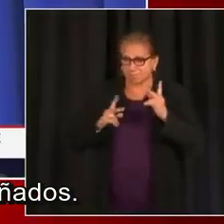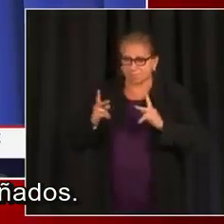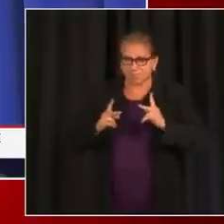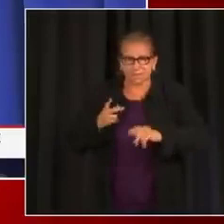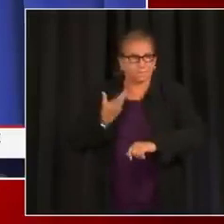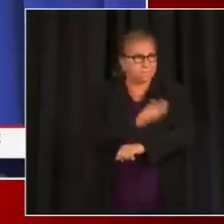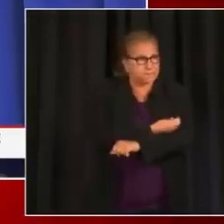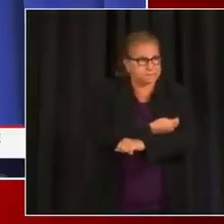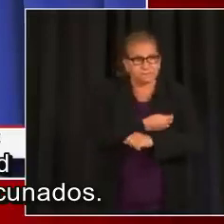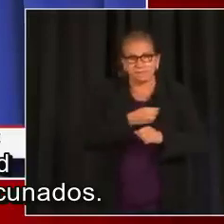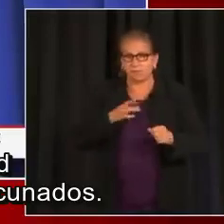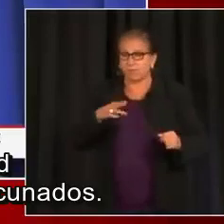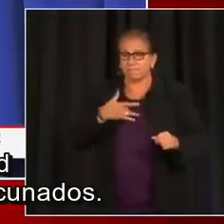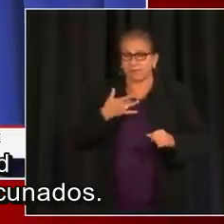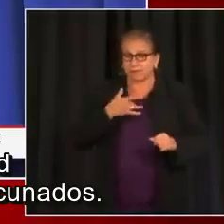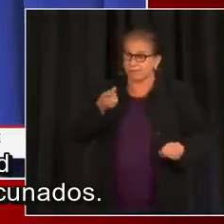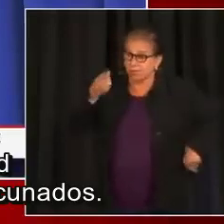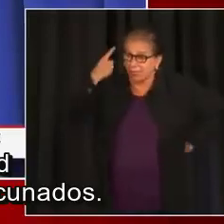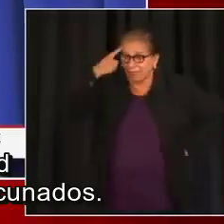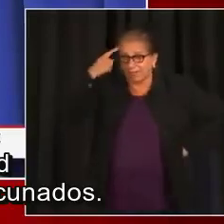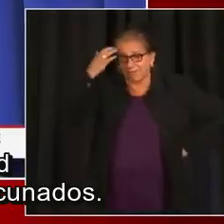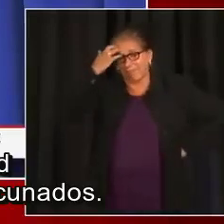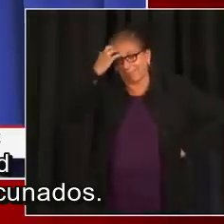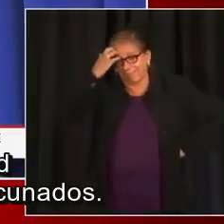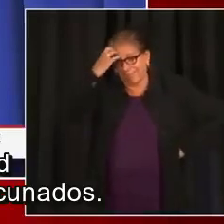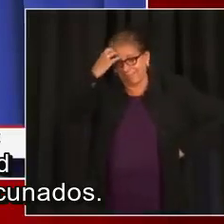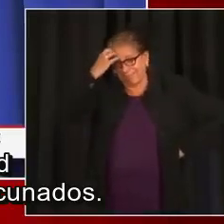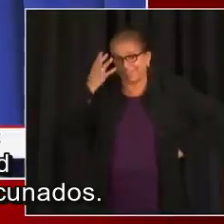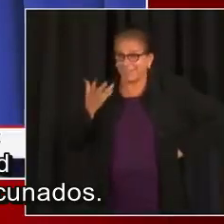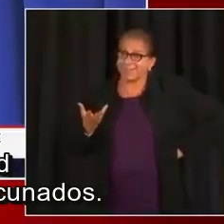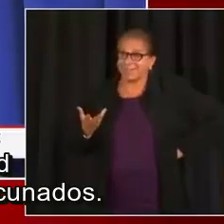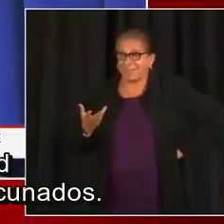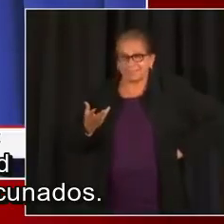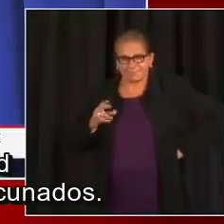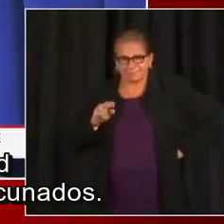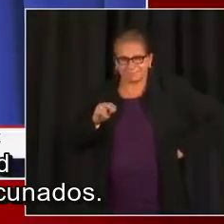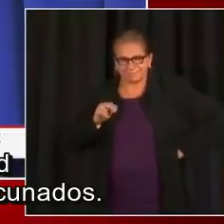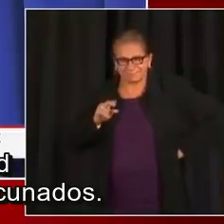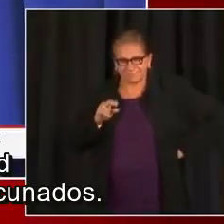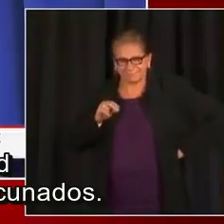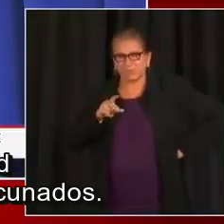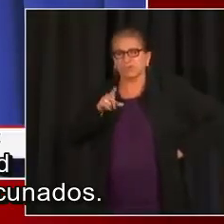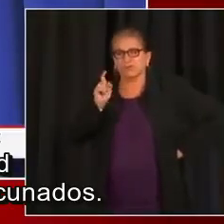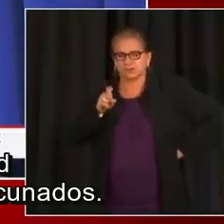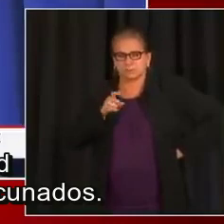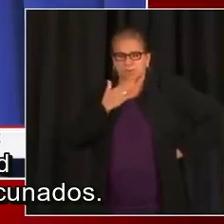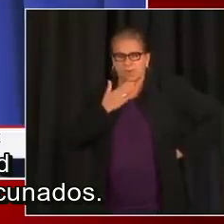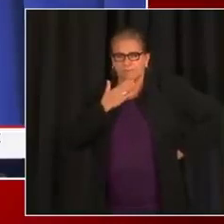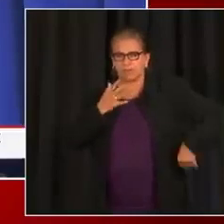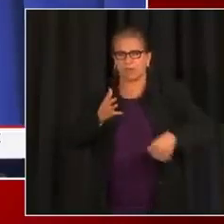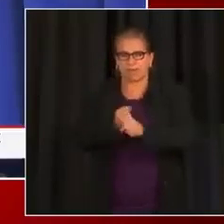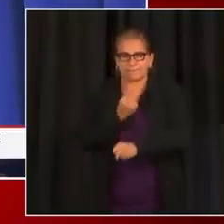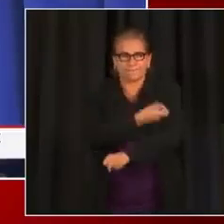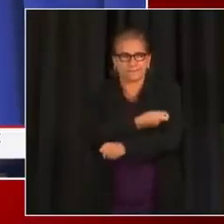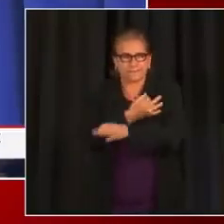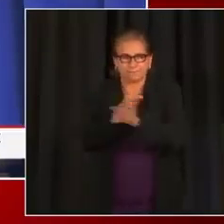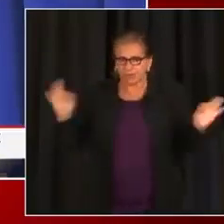engañados. Y siguen teniendo un sentido de gratitud por la oportunidad de haber sido vacunados.